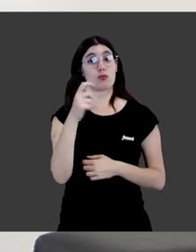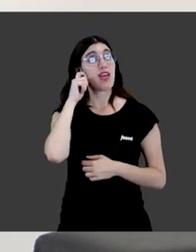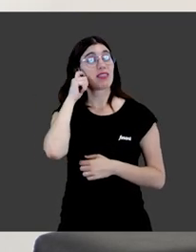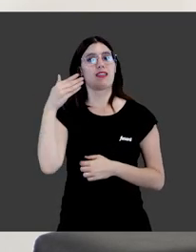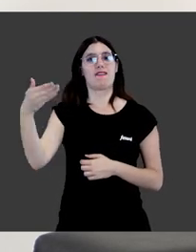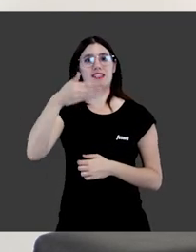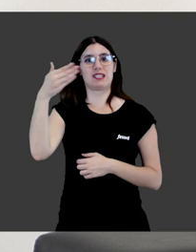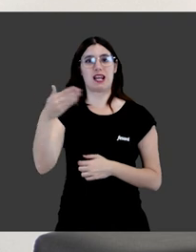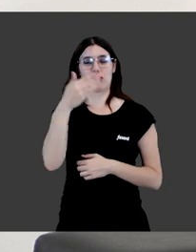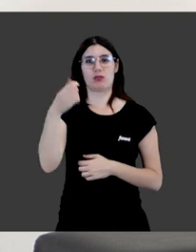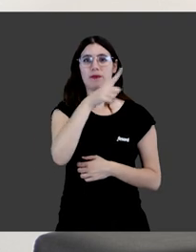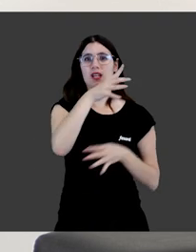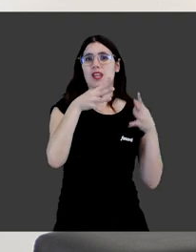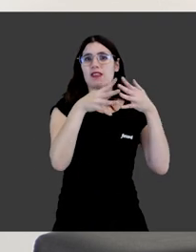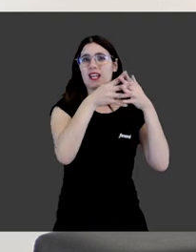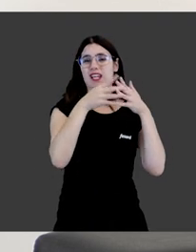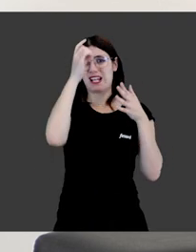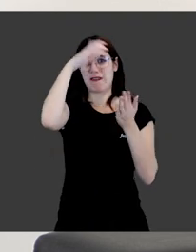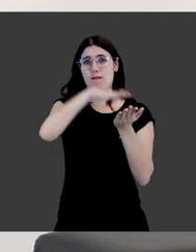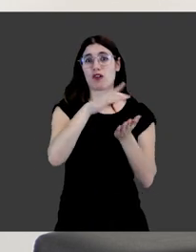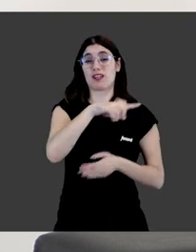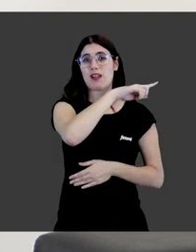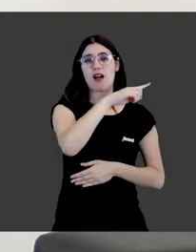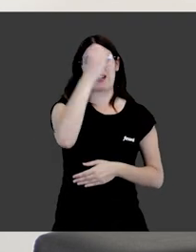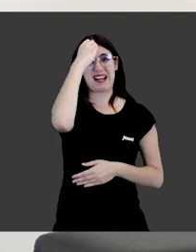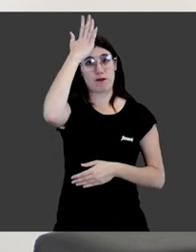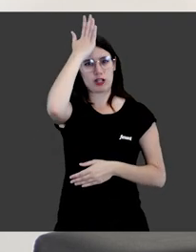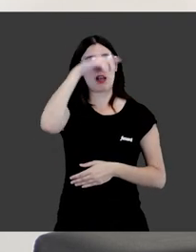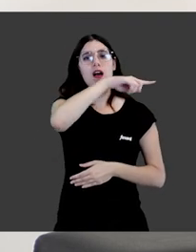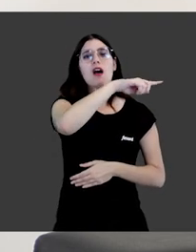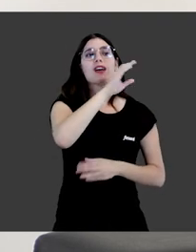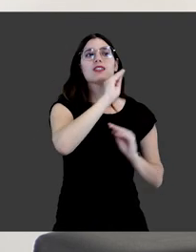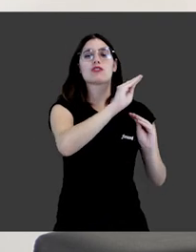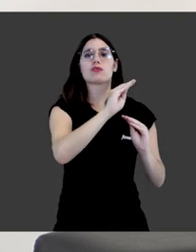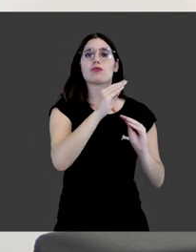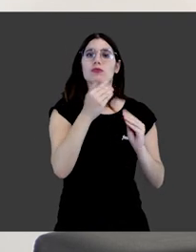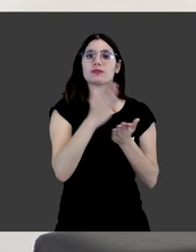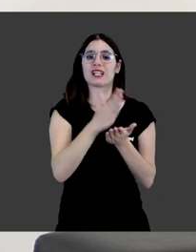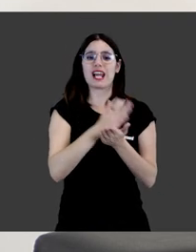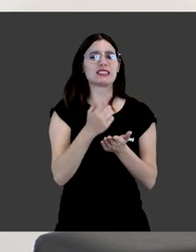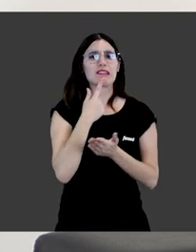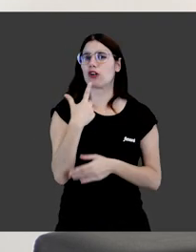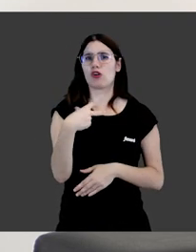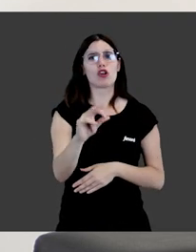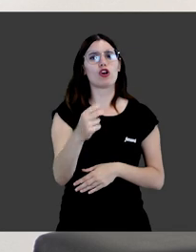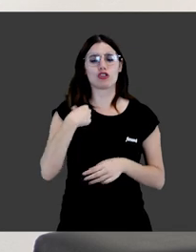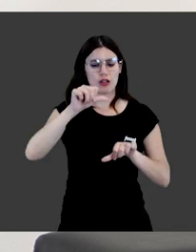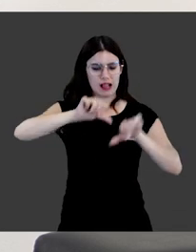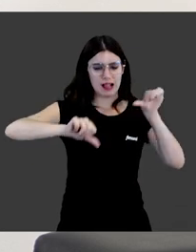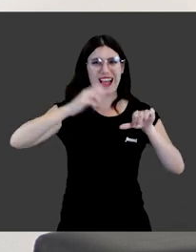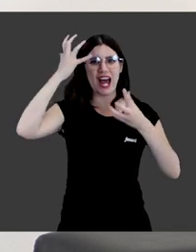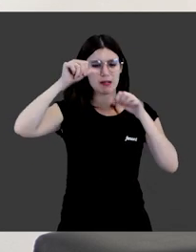estudiante de bachillerato de California, Jennifer Graham, se llamaba, se negó en su clase de biología a